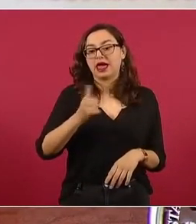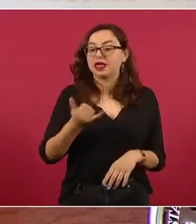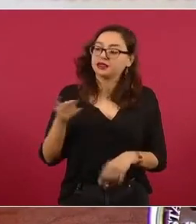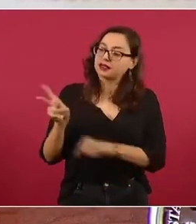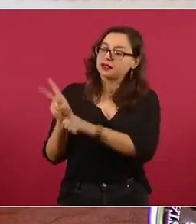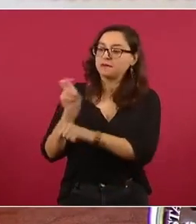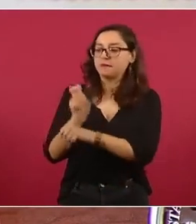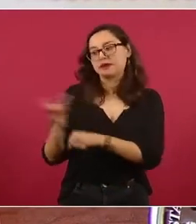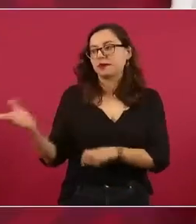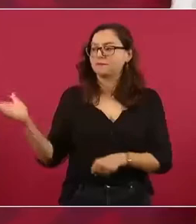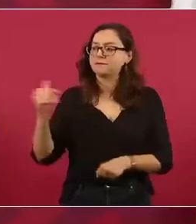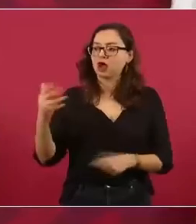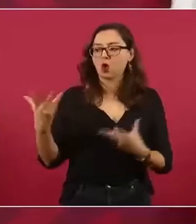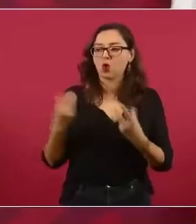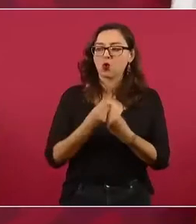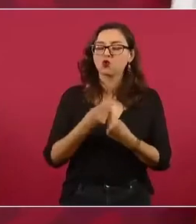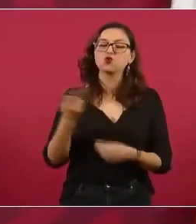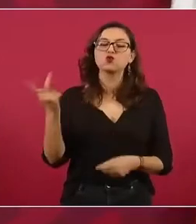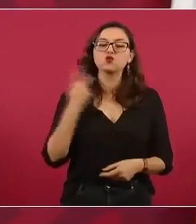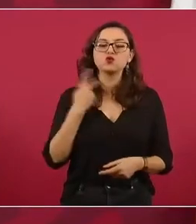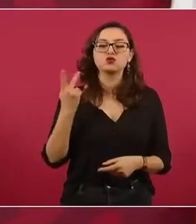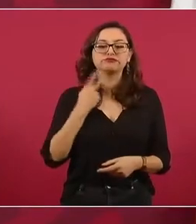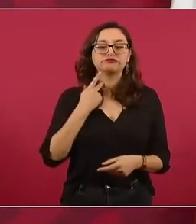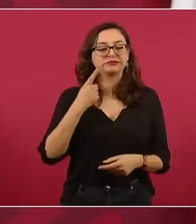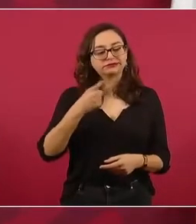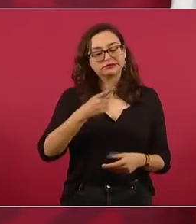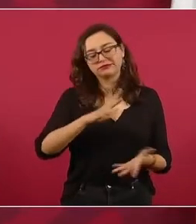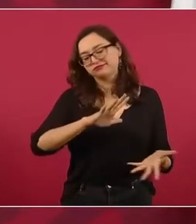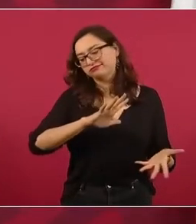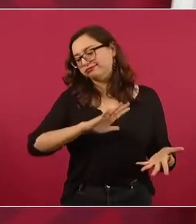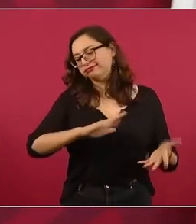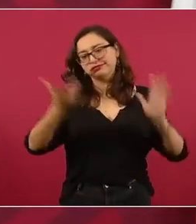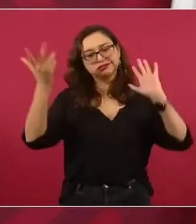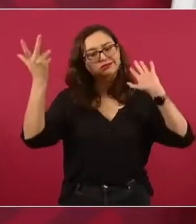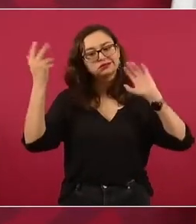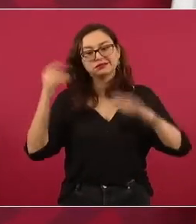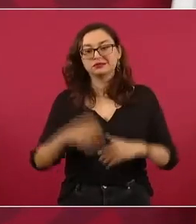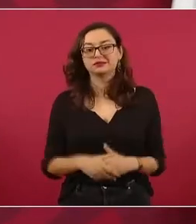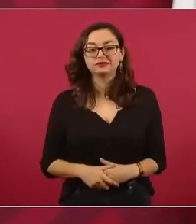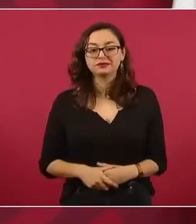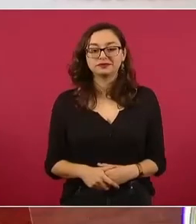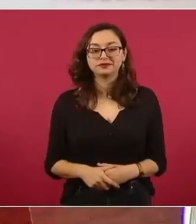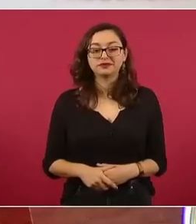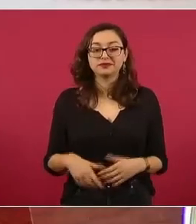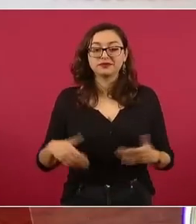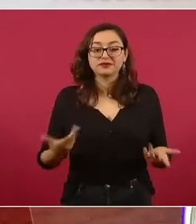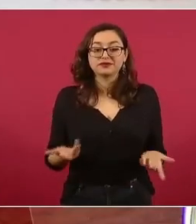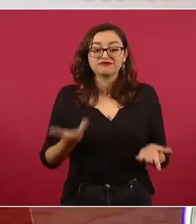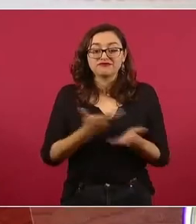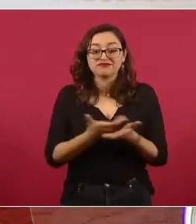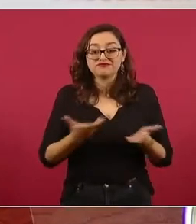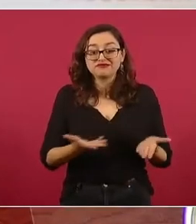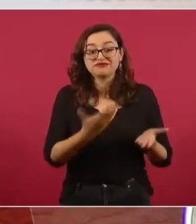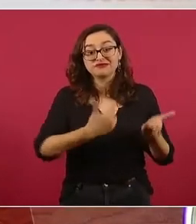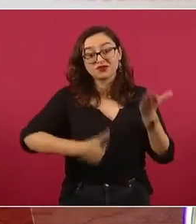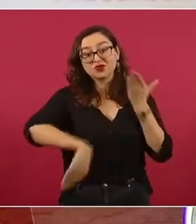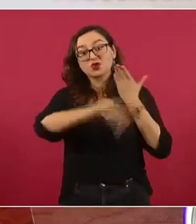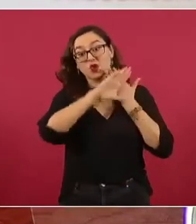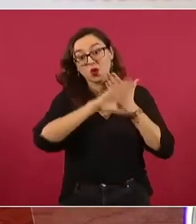de ahí ya. Ahora resulta que es adversario de nosotros.